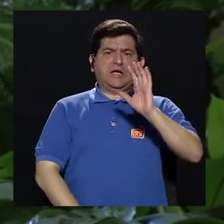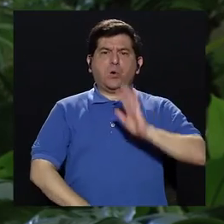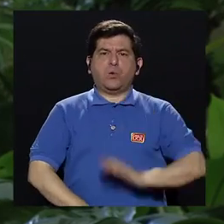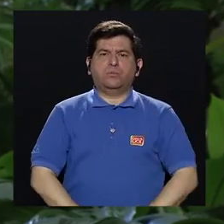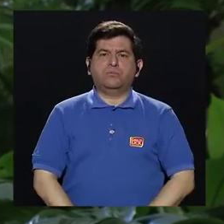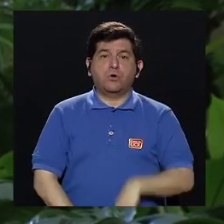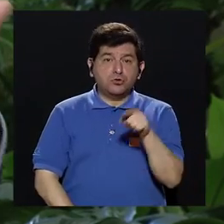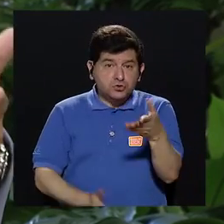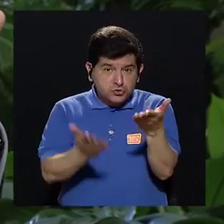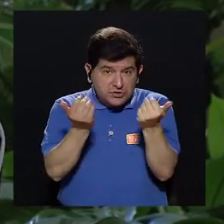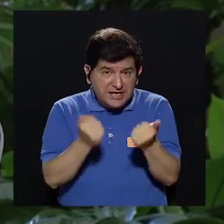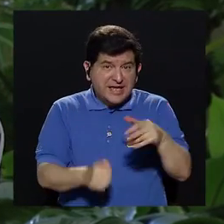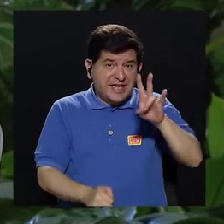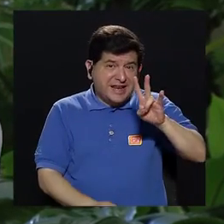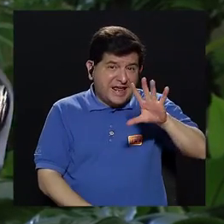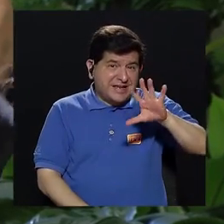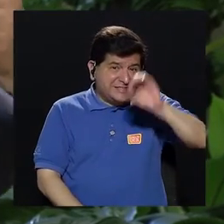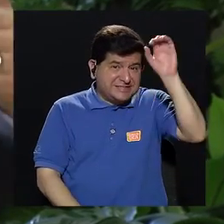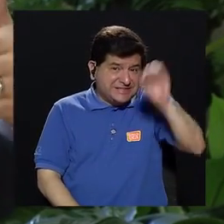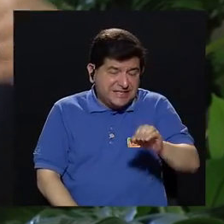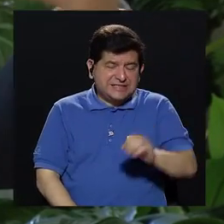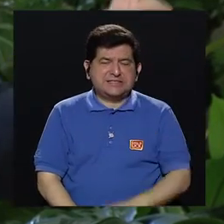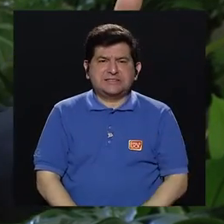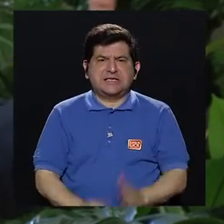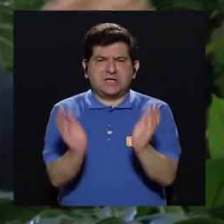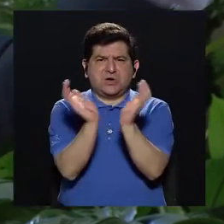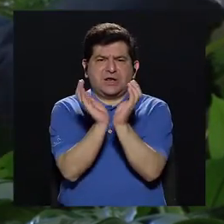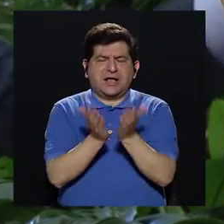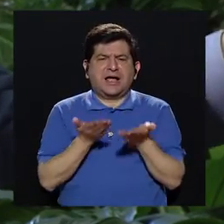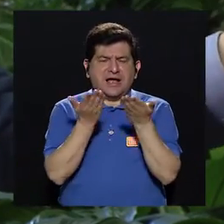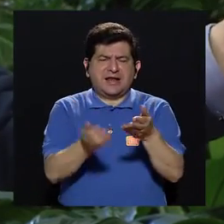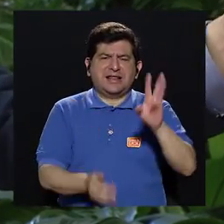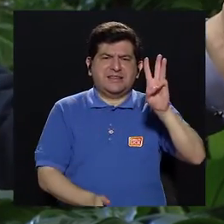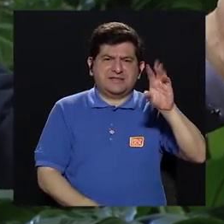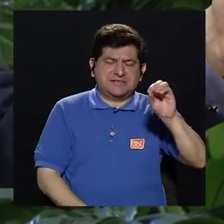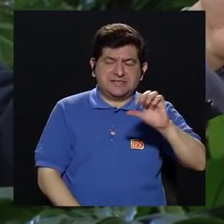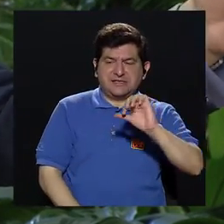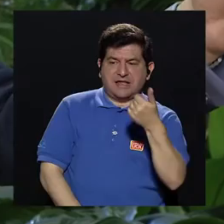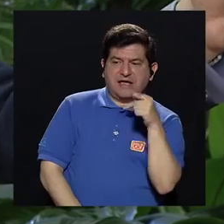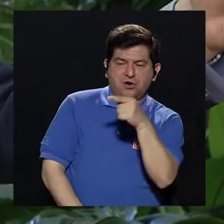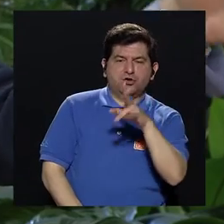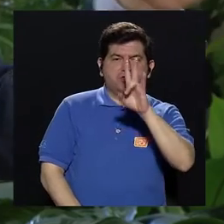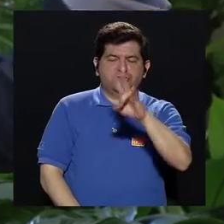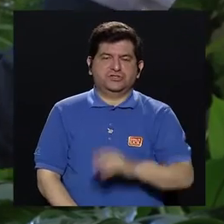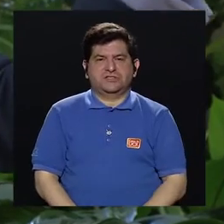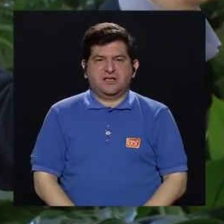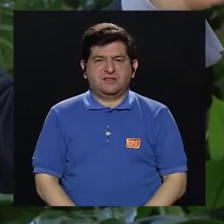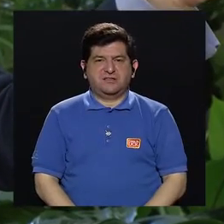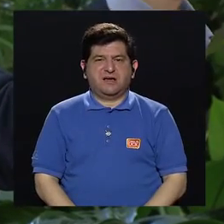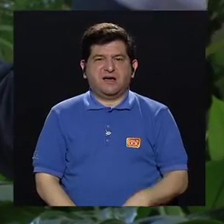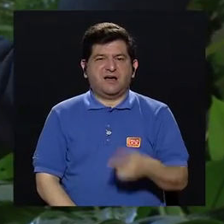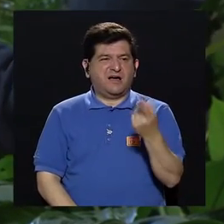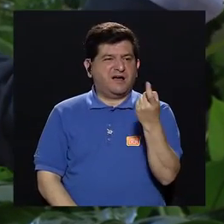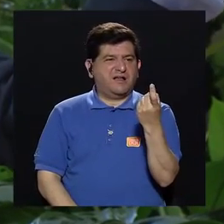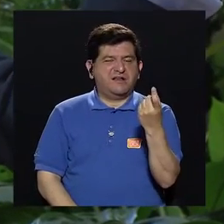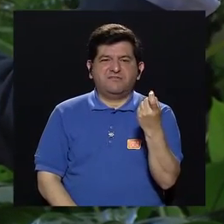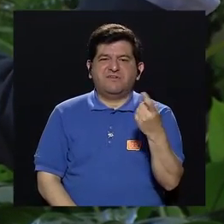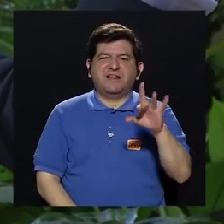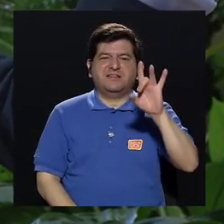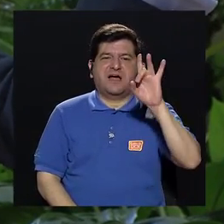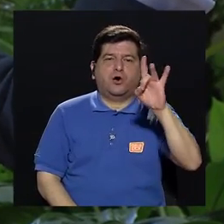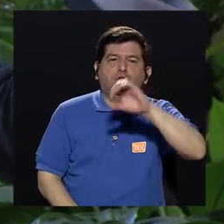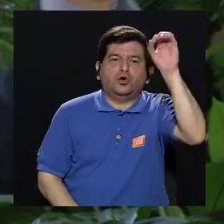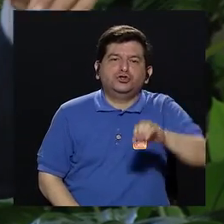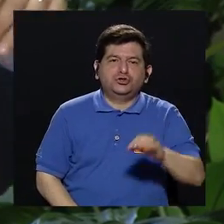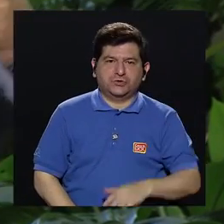entonces, si usted se quiere ir con 75% y la caja le da 60% y la otra le da 7%, entonces, apenas va por 6-7, le falta